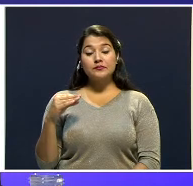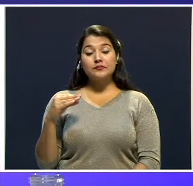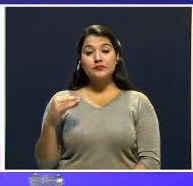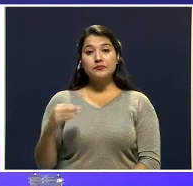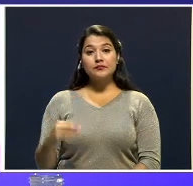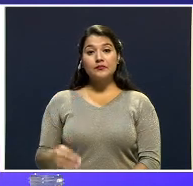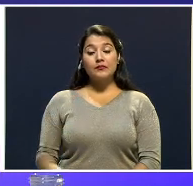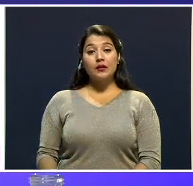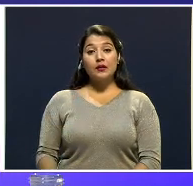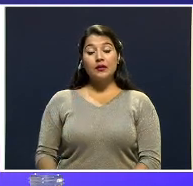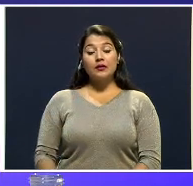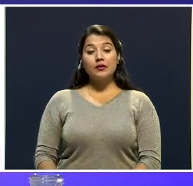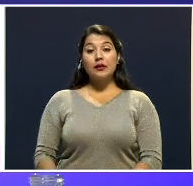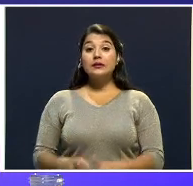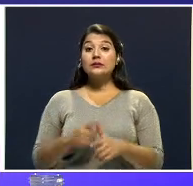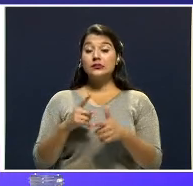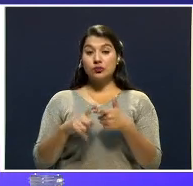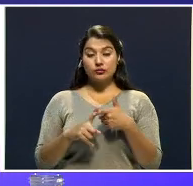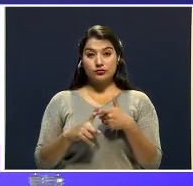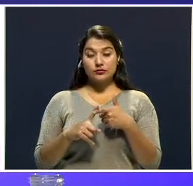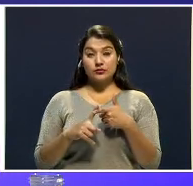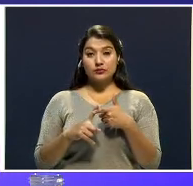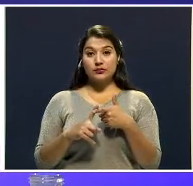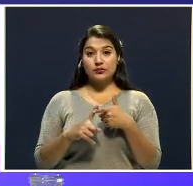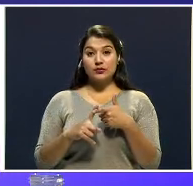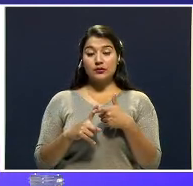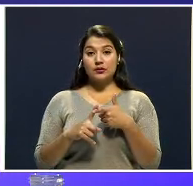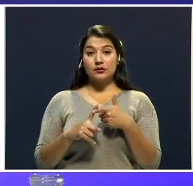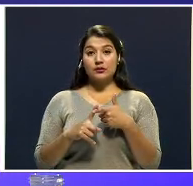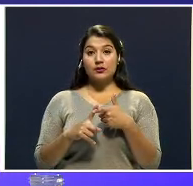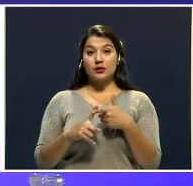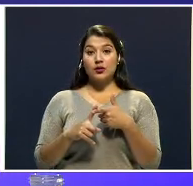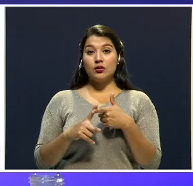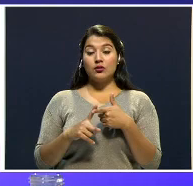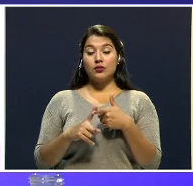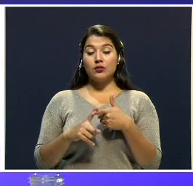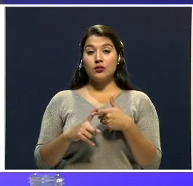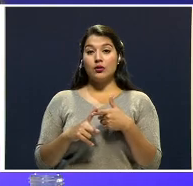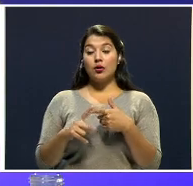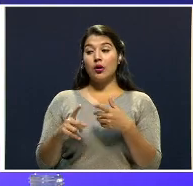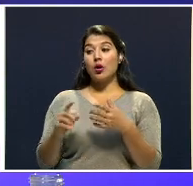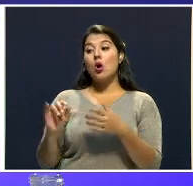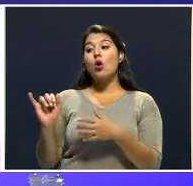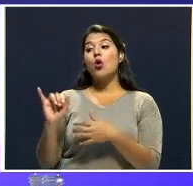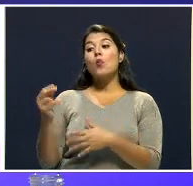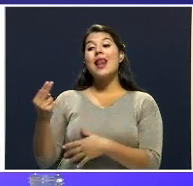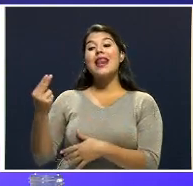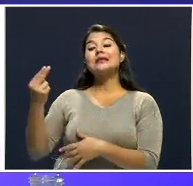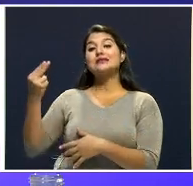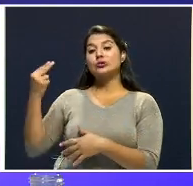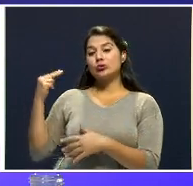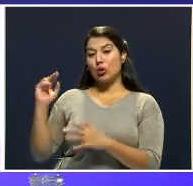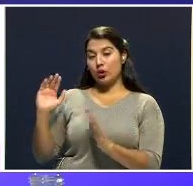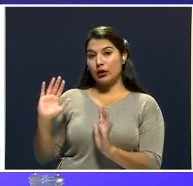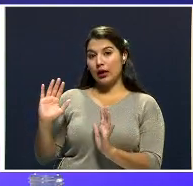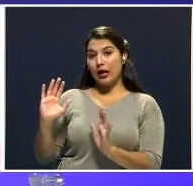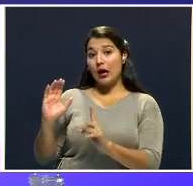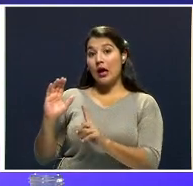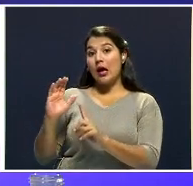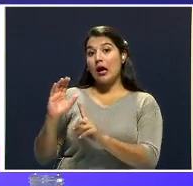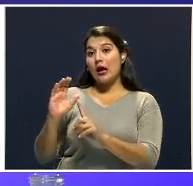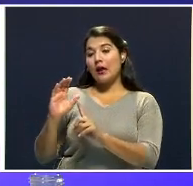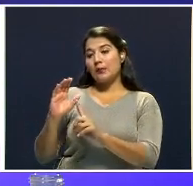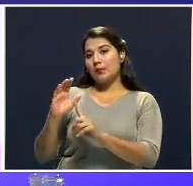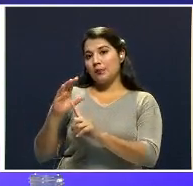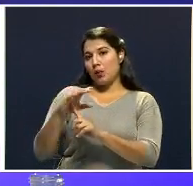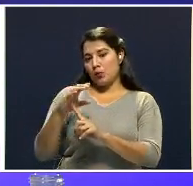Y resulta que la versión popular, lo aclaro, que la versión popular en